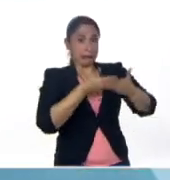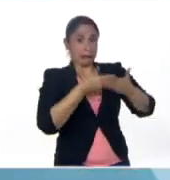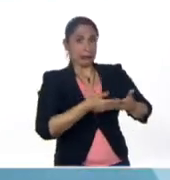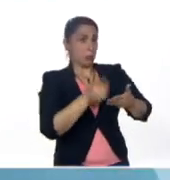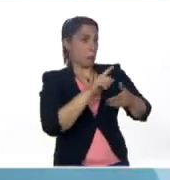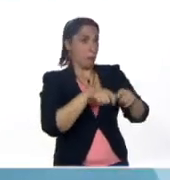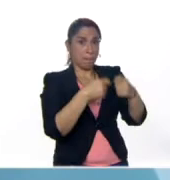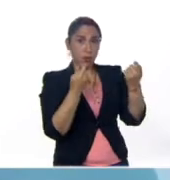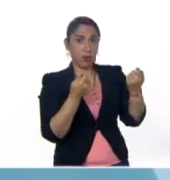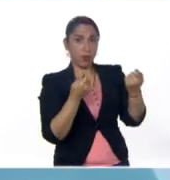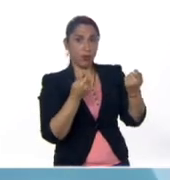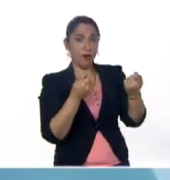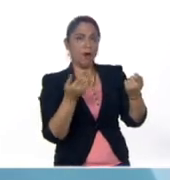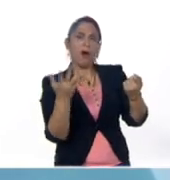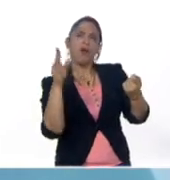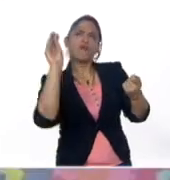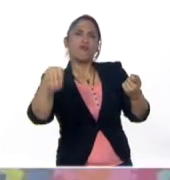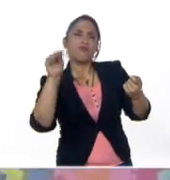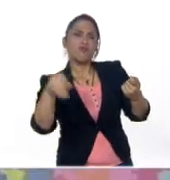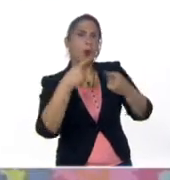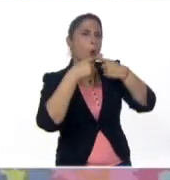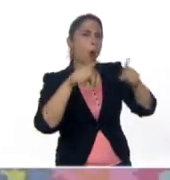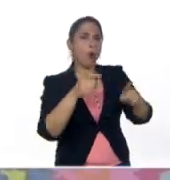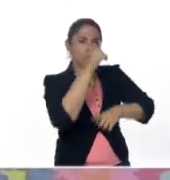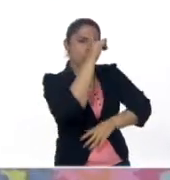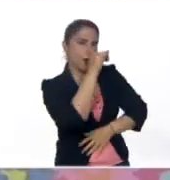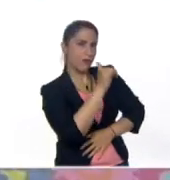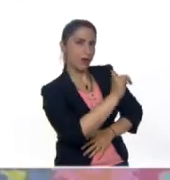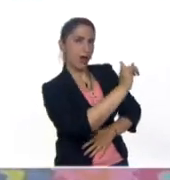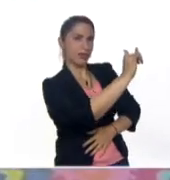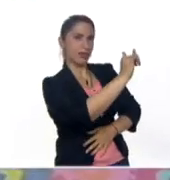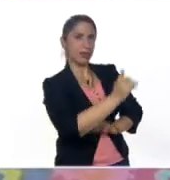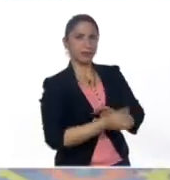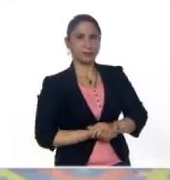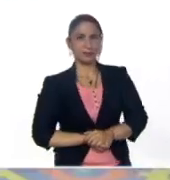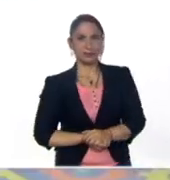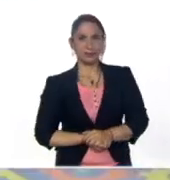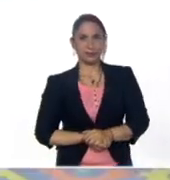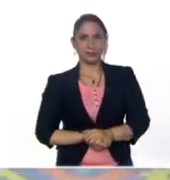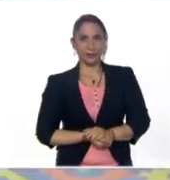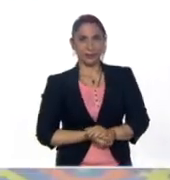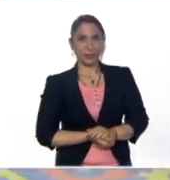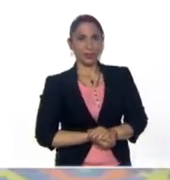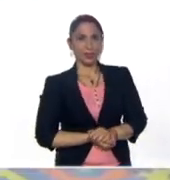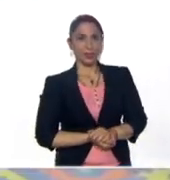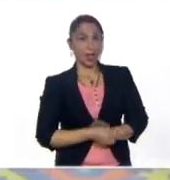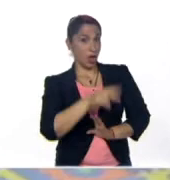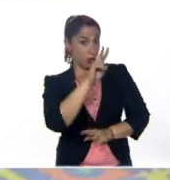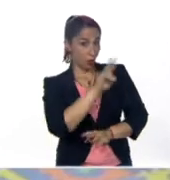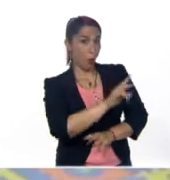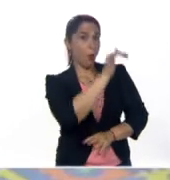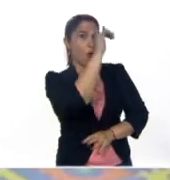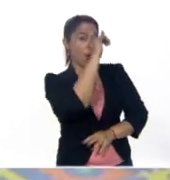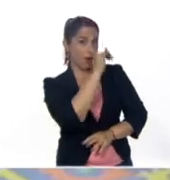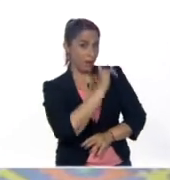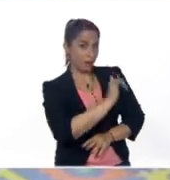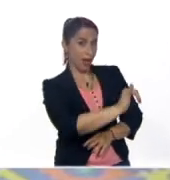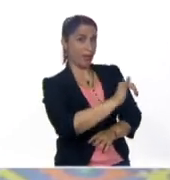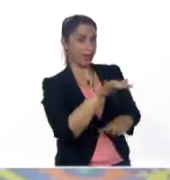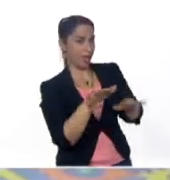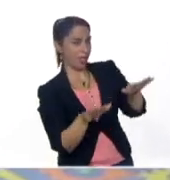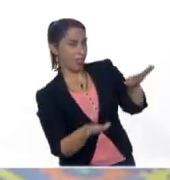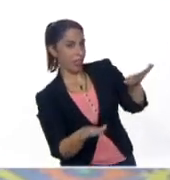resistía, fueron a llamar otro elefante. Un elefante. Dos elefantes